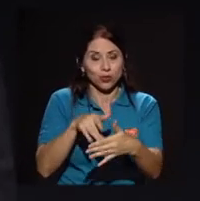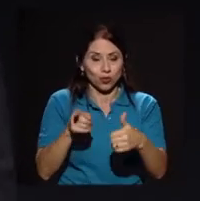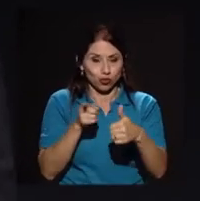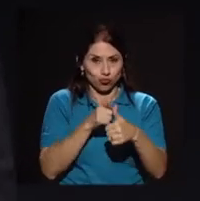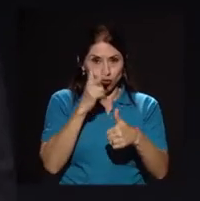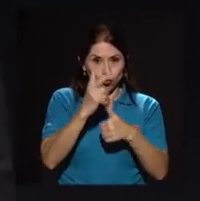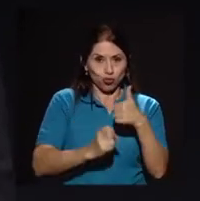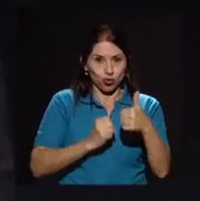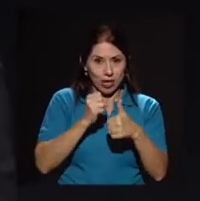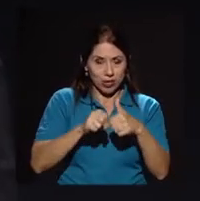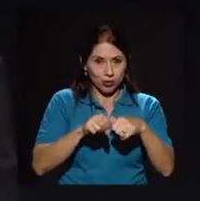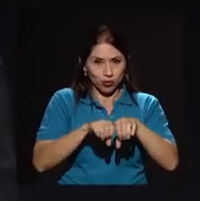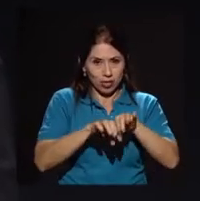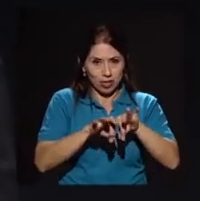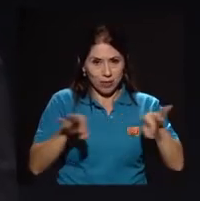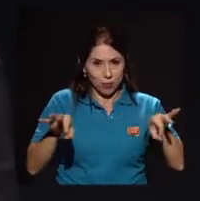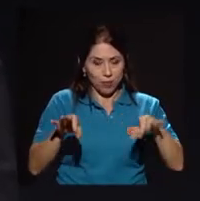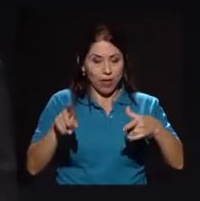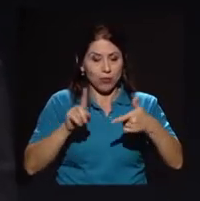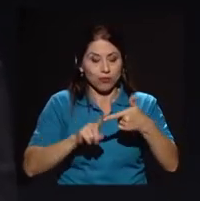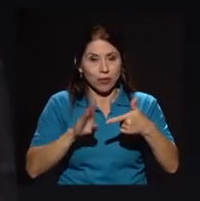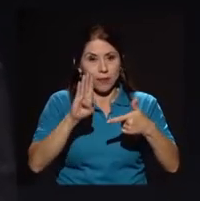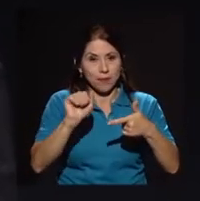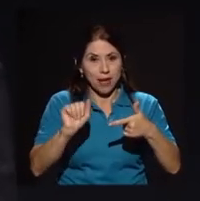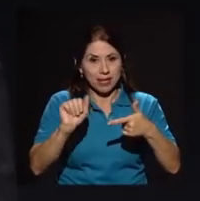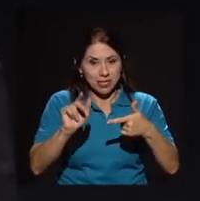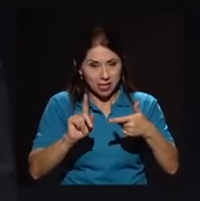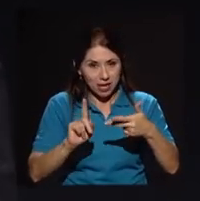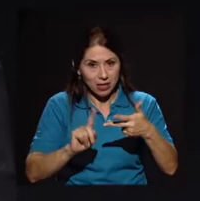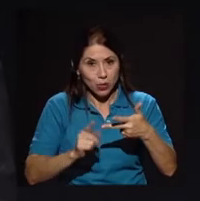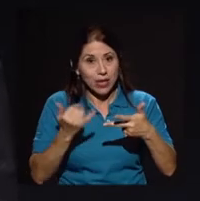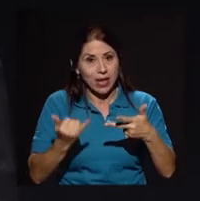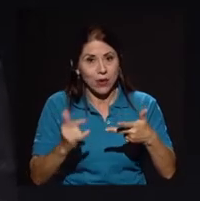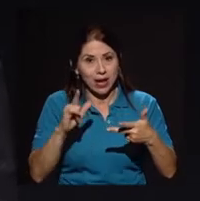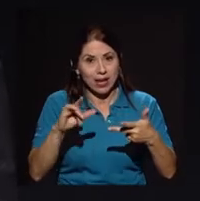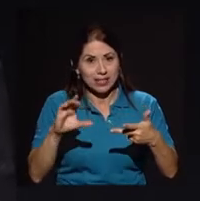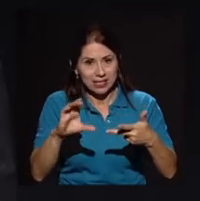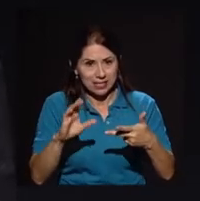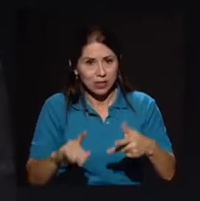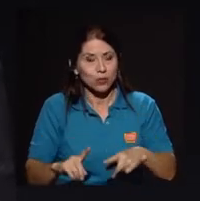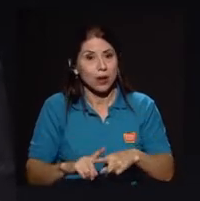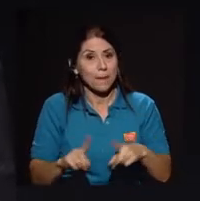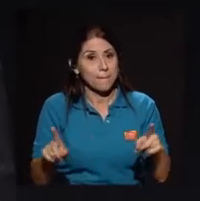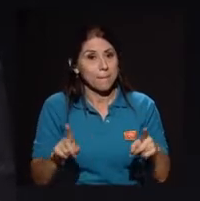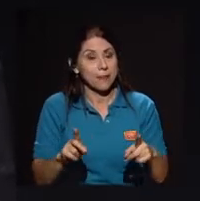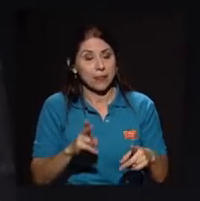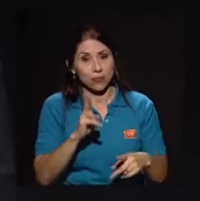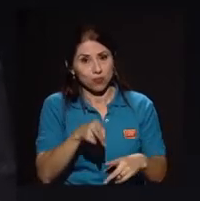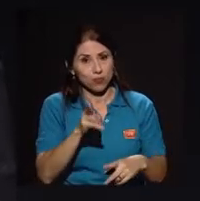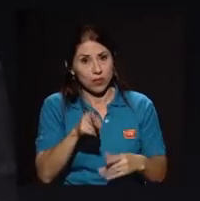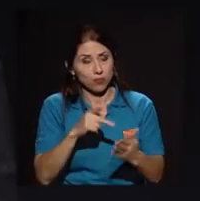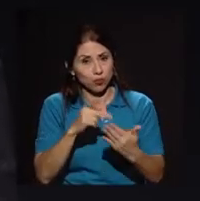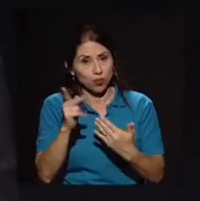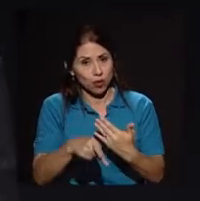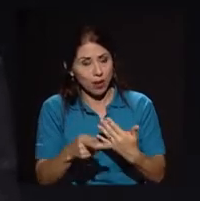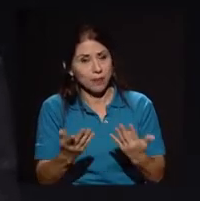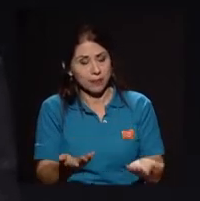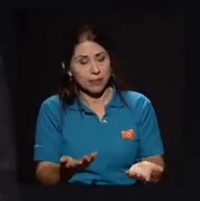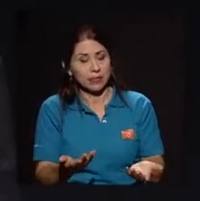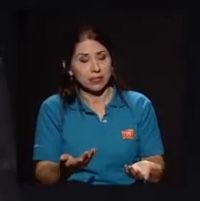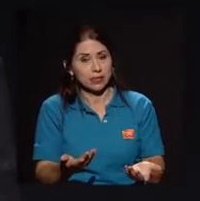estuvo también el bachillerato y ahora la licenciatura. Los mismos programas son los programas